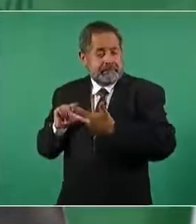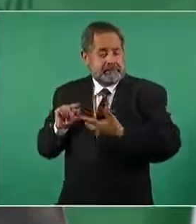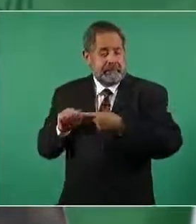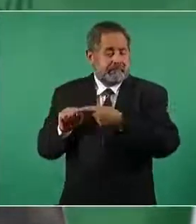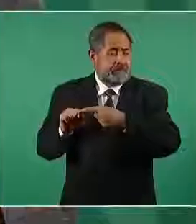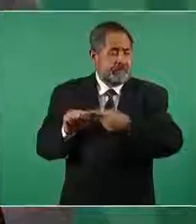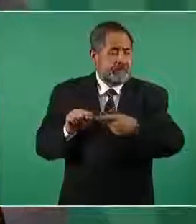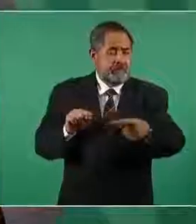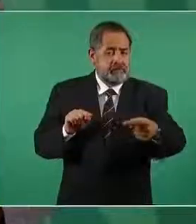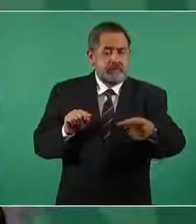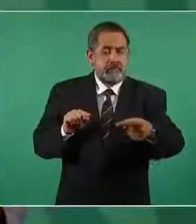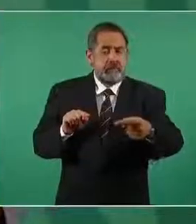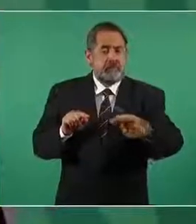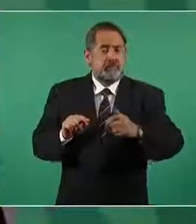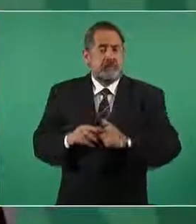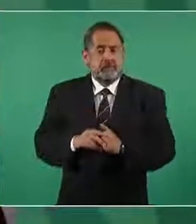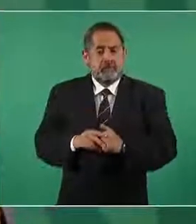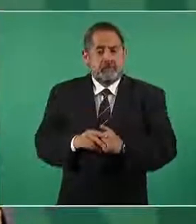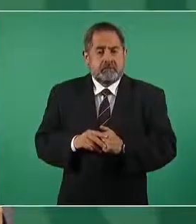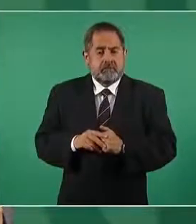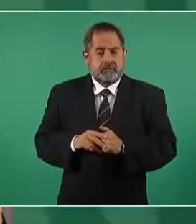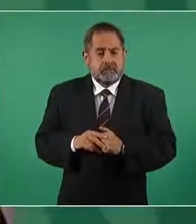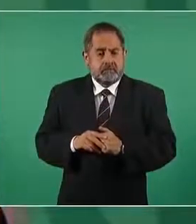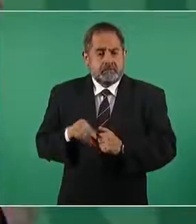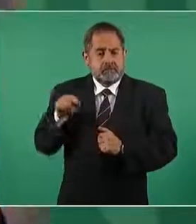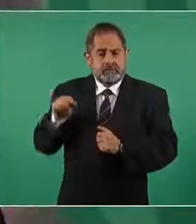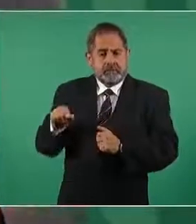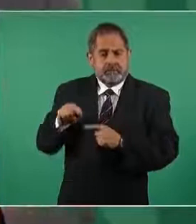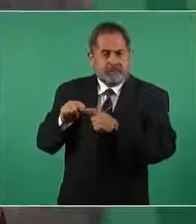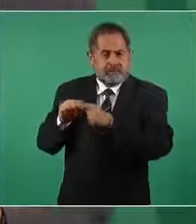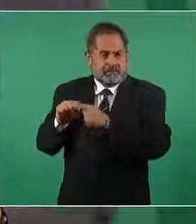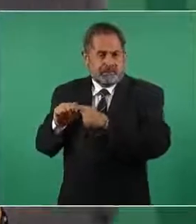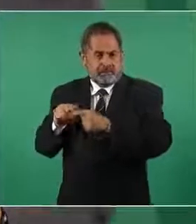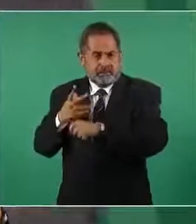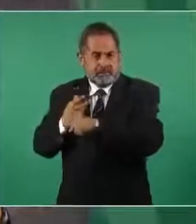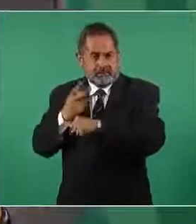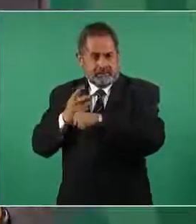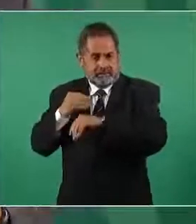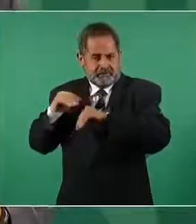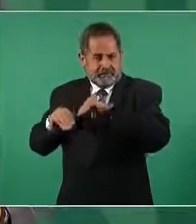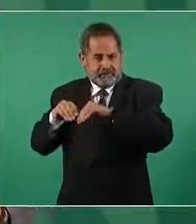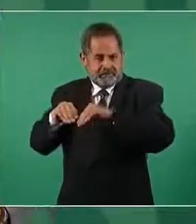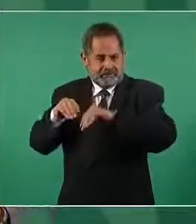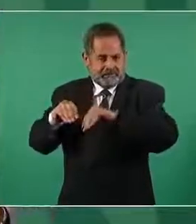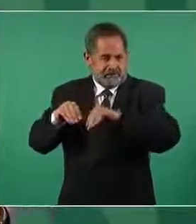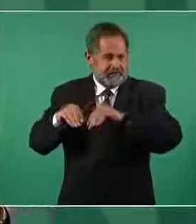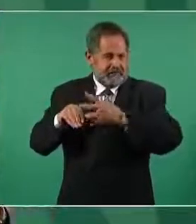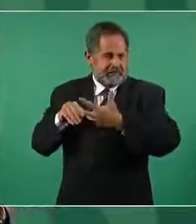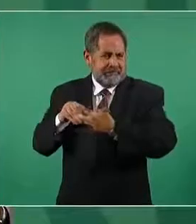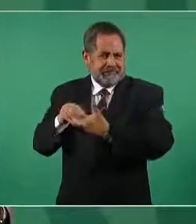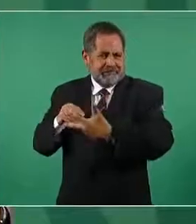allá se va a integrar